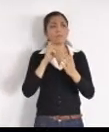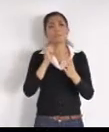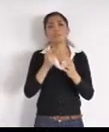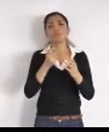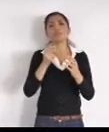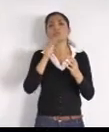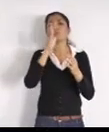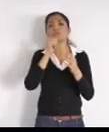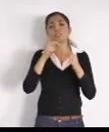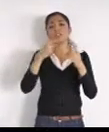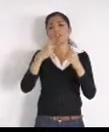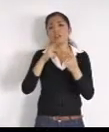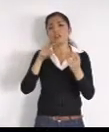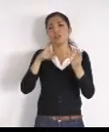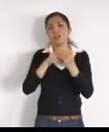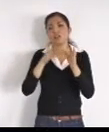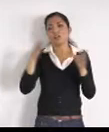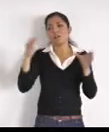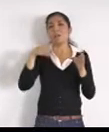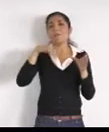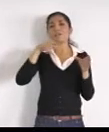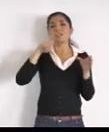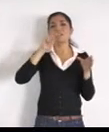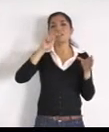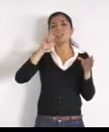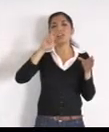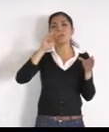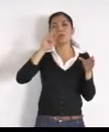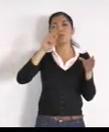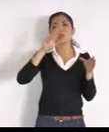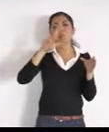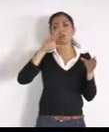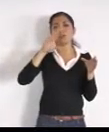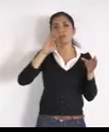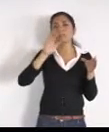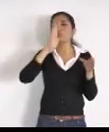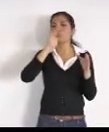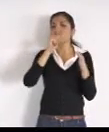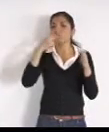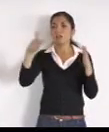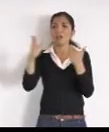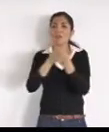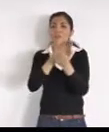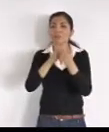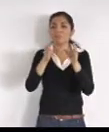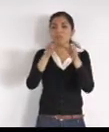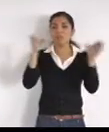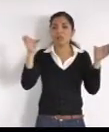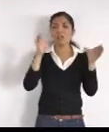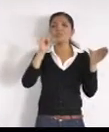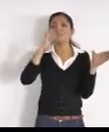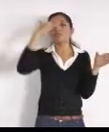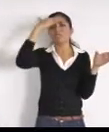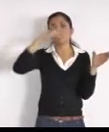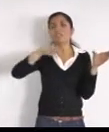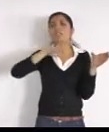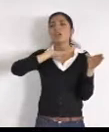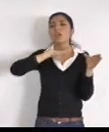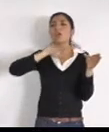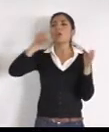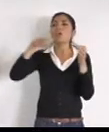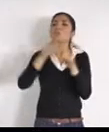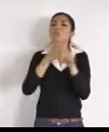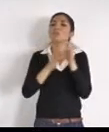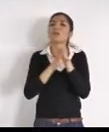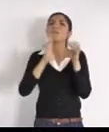General, y si, pues tenemos muchos reportes, del maltrato, que tienen, estos elementos, que desgraciadamente, no podemos nosotros, resolverlos, si hacemos la gestión,